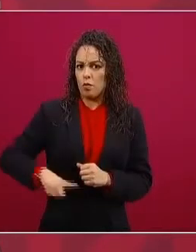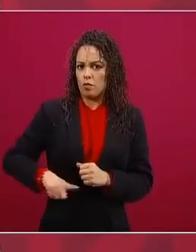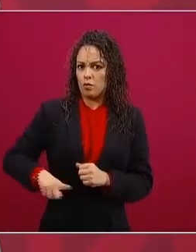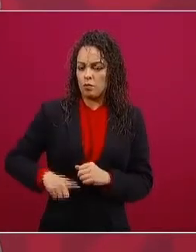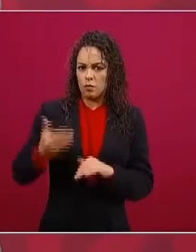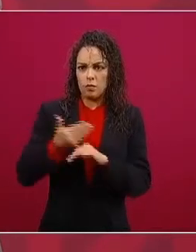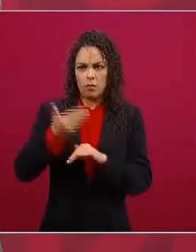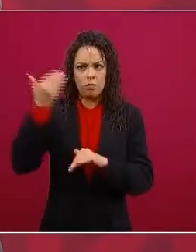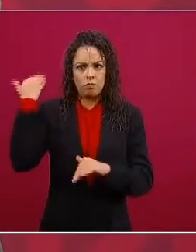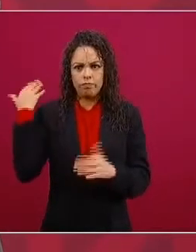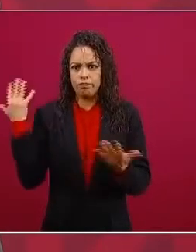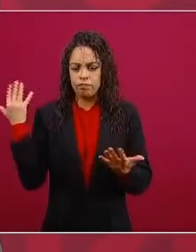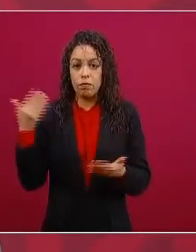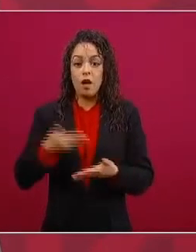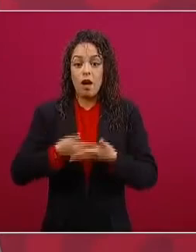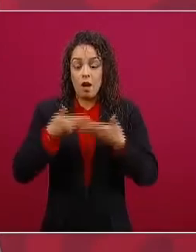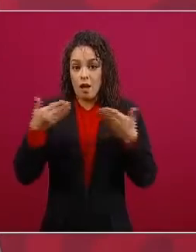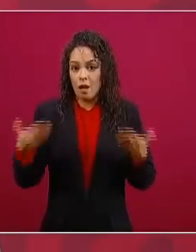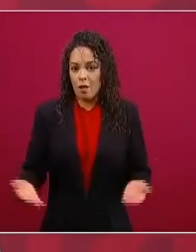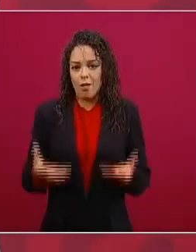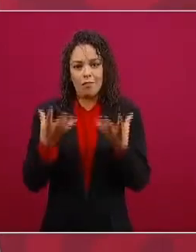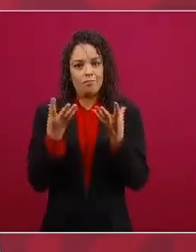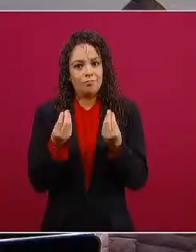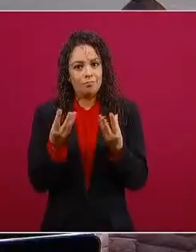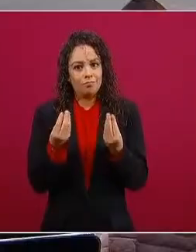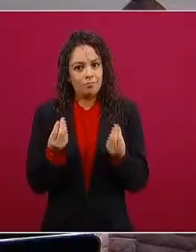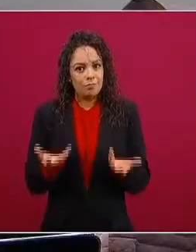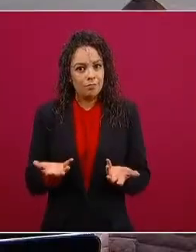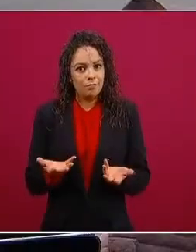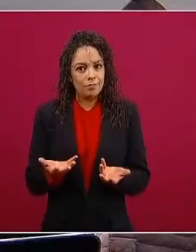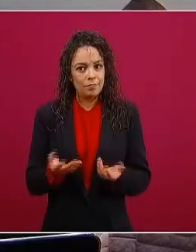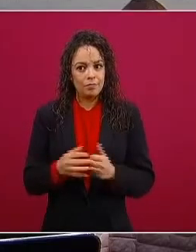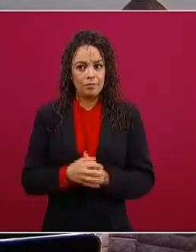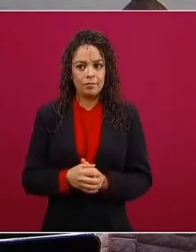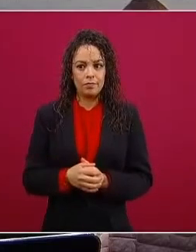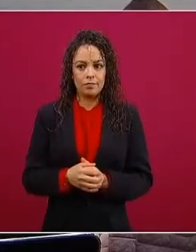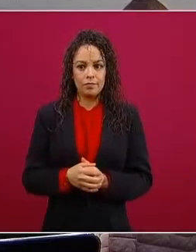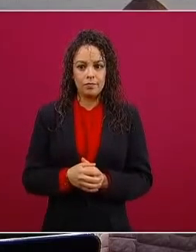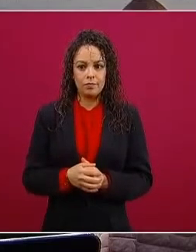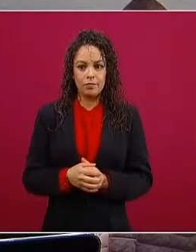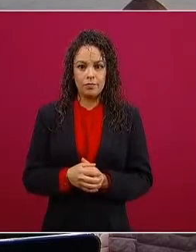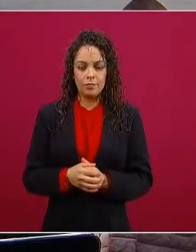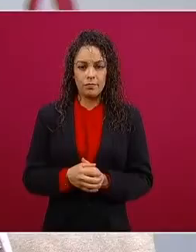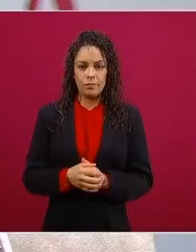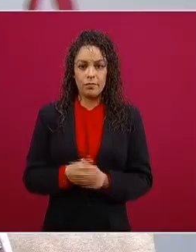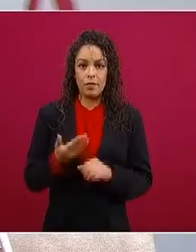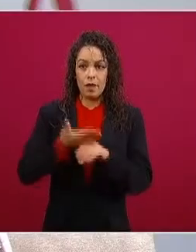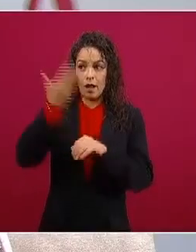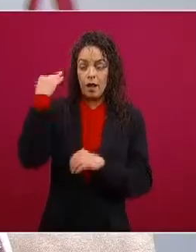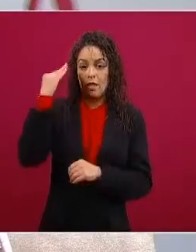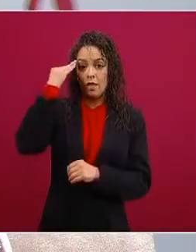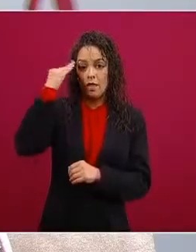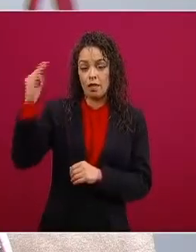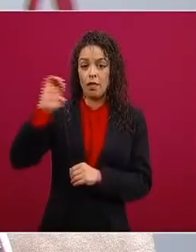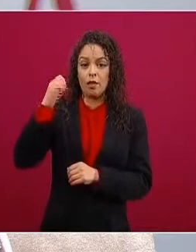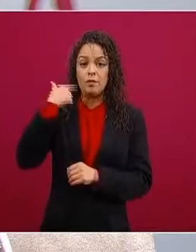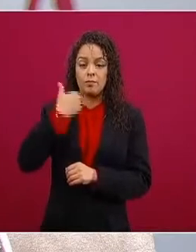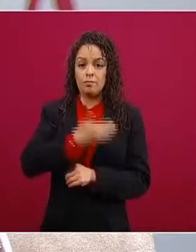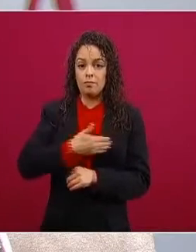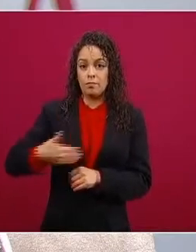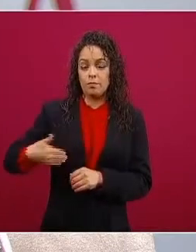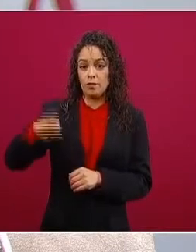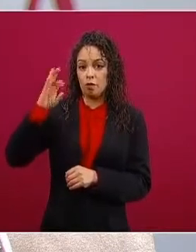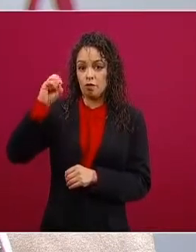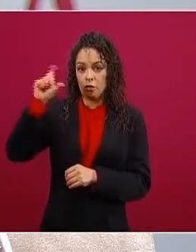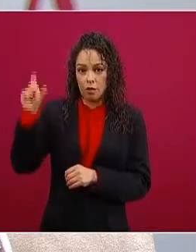díganme si así fue en el sexenio pasado así fue con Calderón así fue con Fox